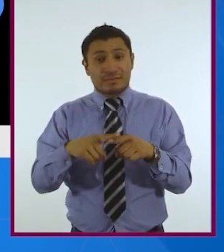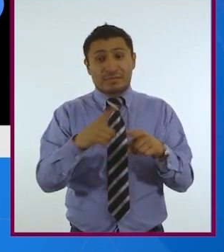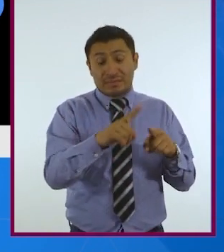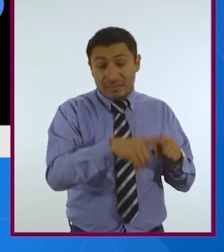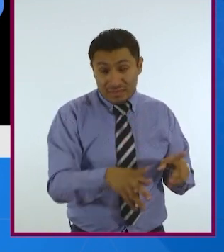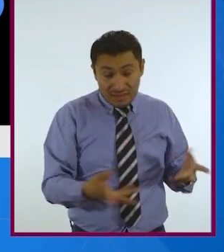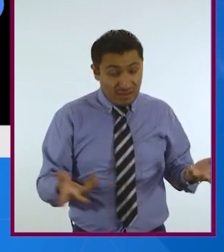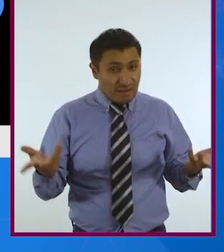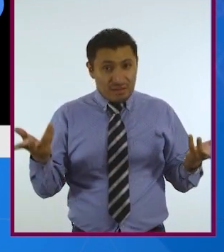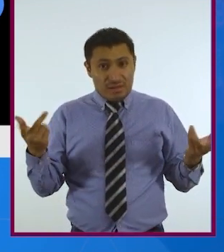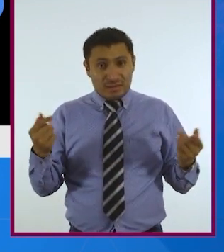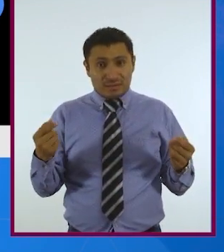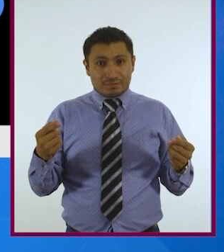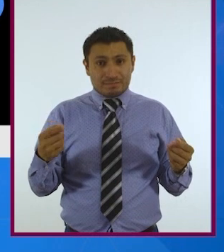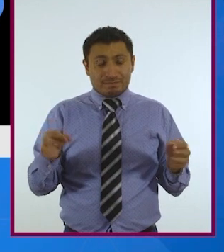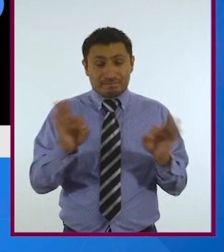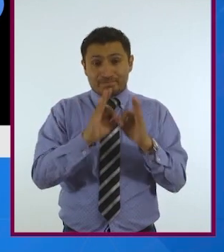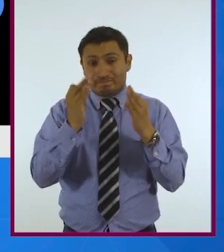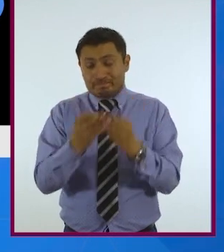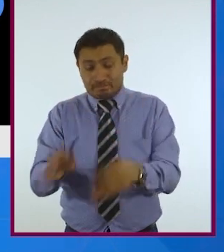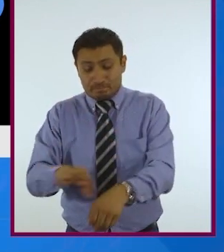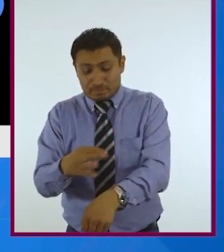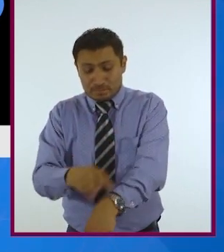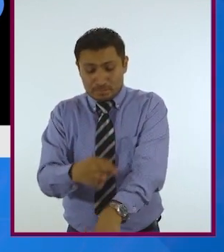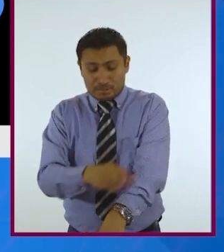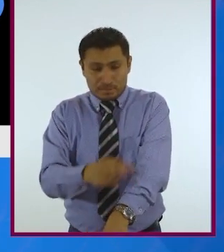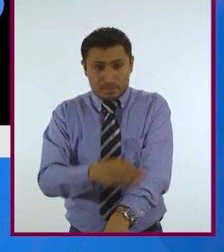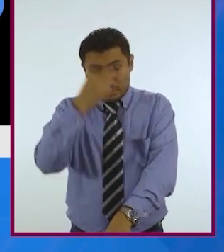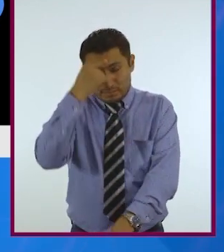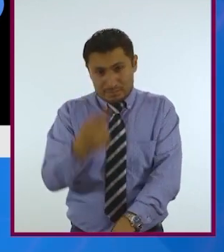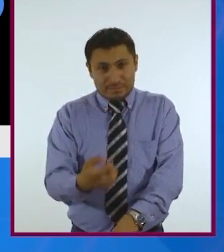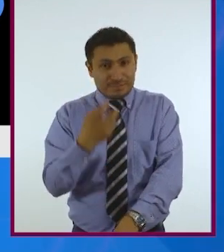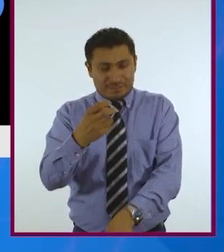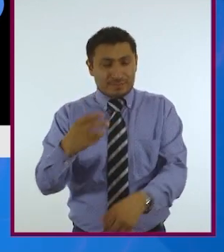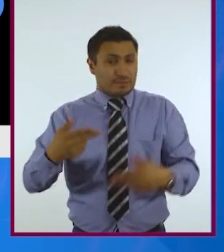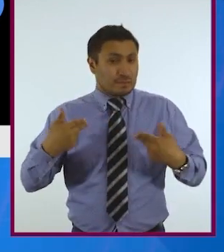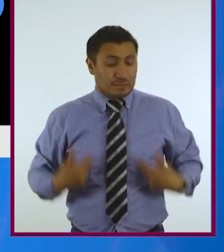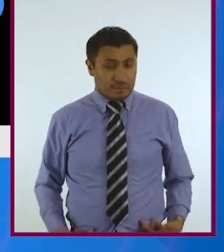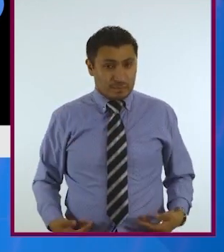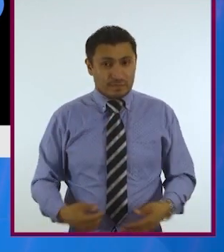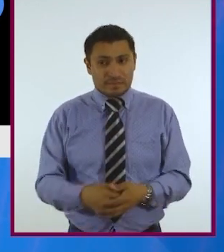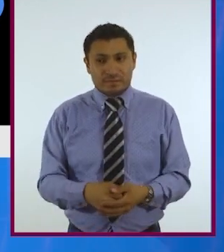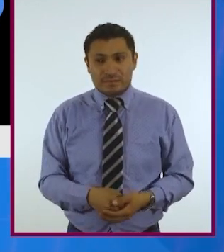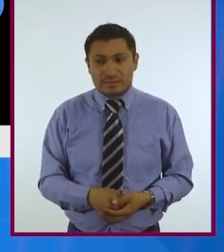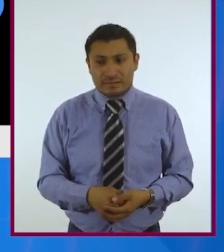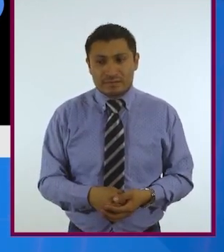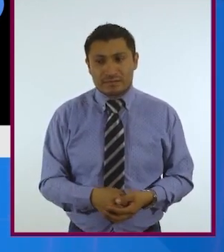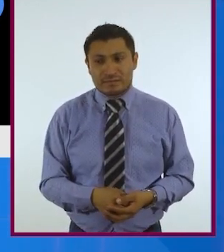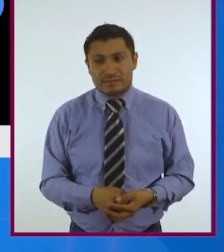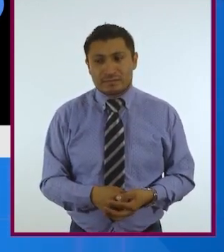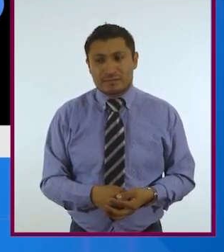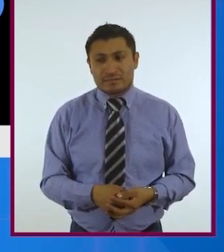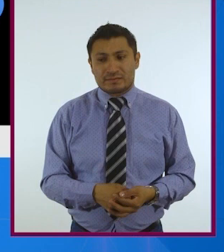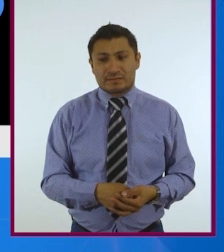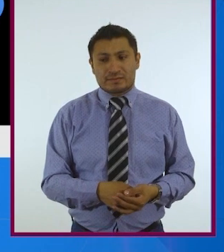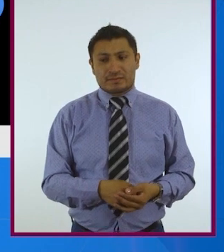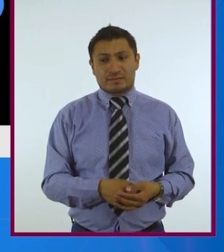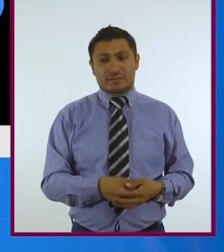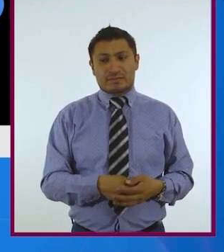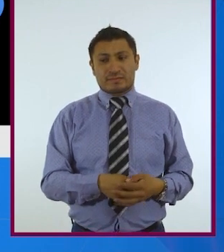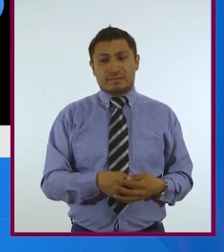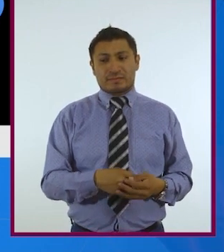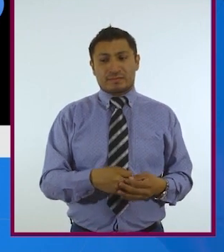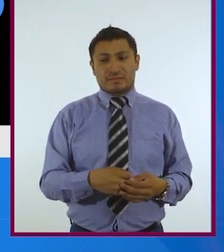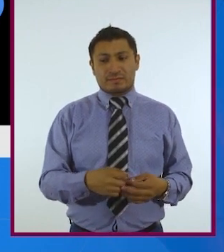puntadas que se usan para suturar a un ser humano, no solo era